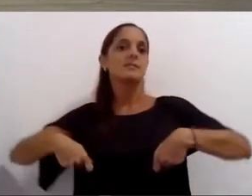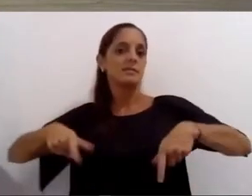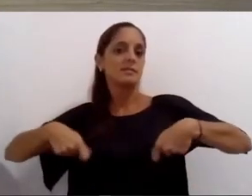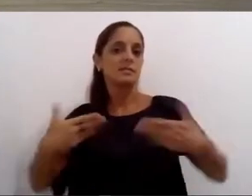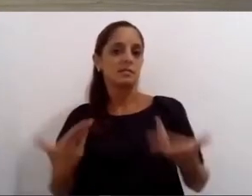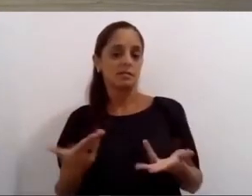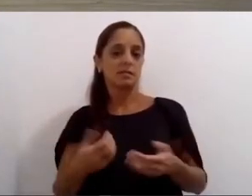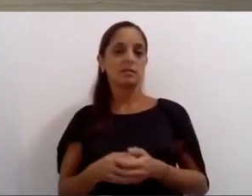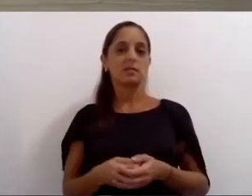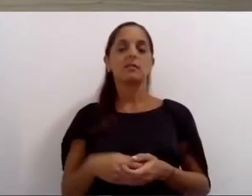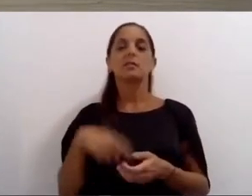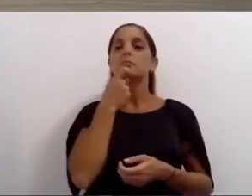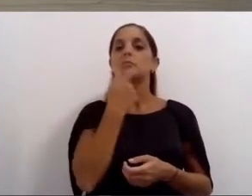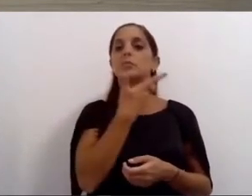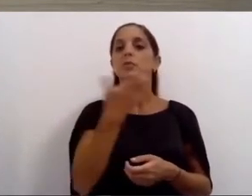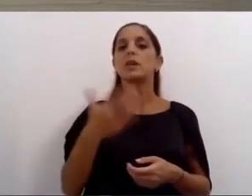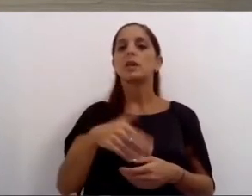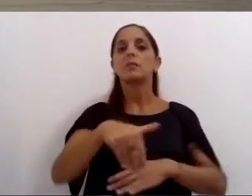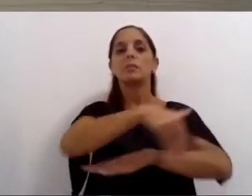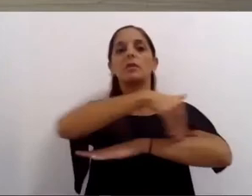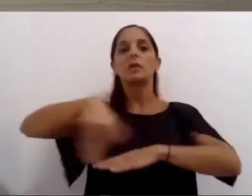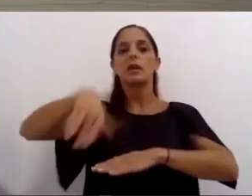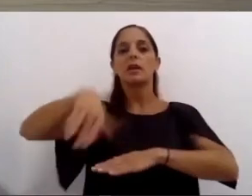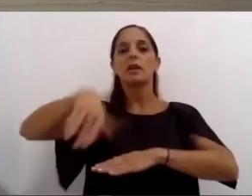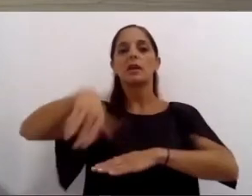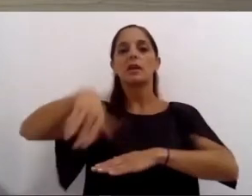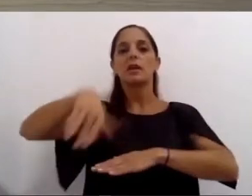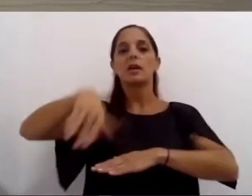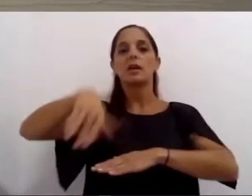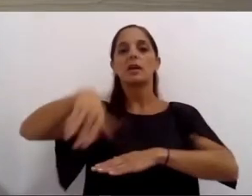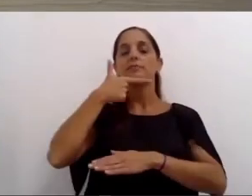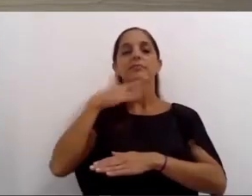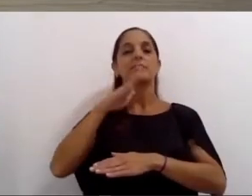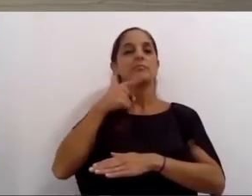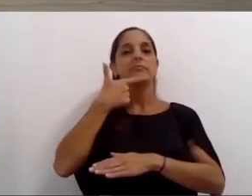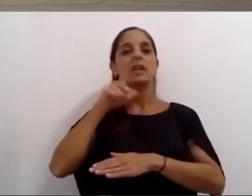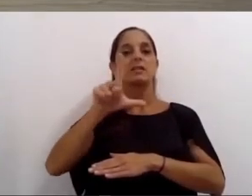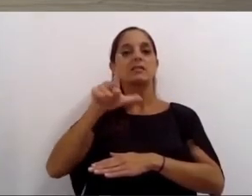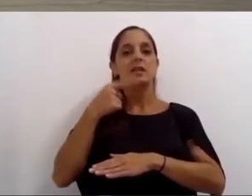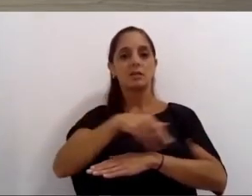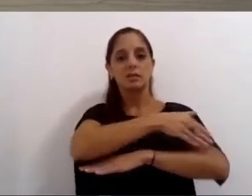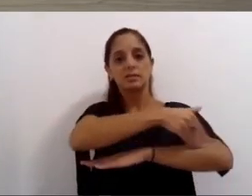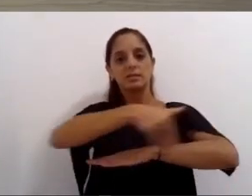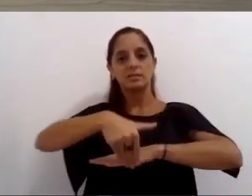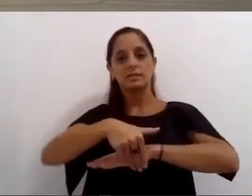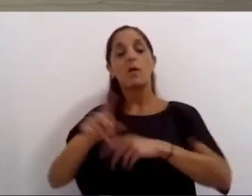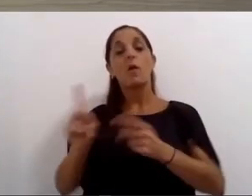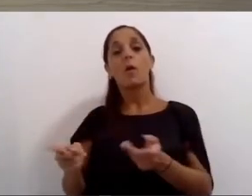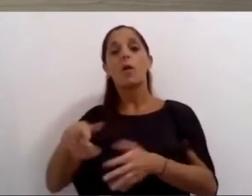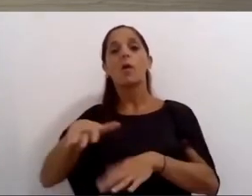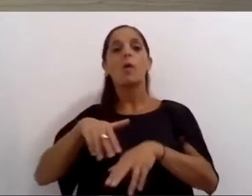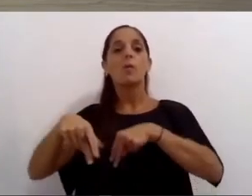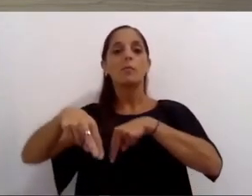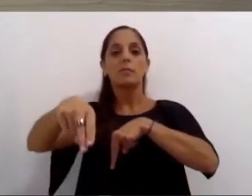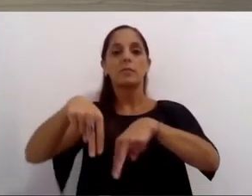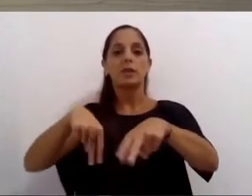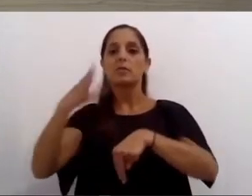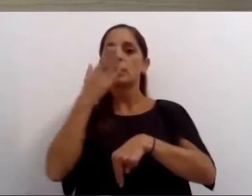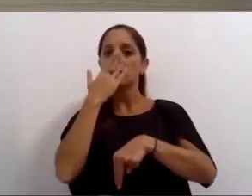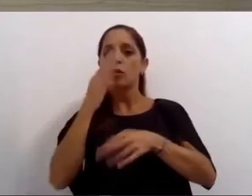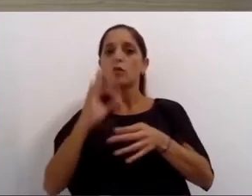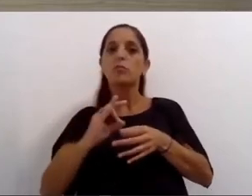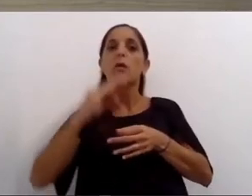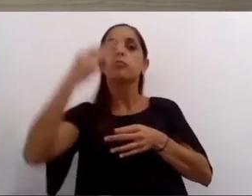la peatonalización temporánea en calle San Luis desde Dorrego a Maipú y extendiendo la peatonal Córdoba desde Paraguay hasta Dorrego